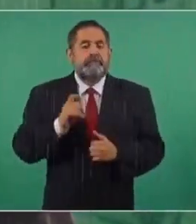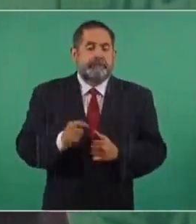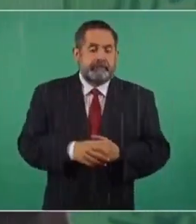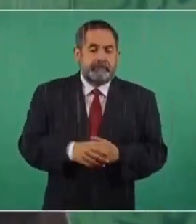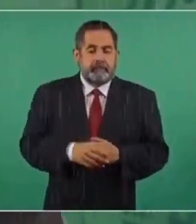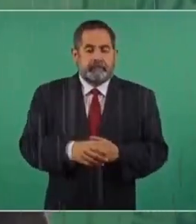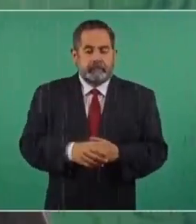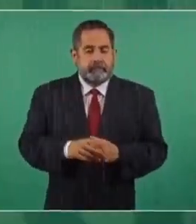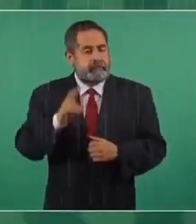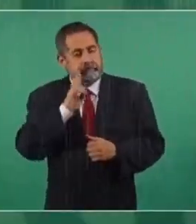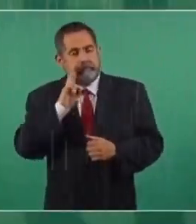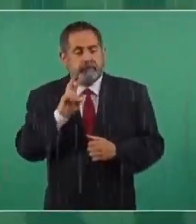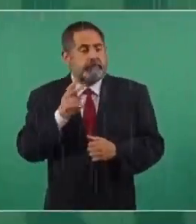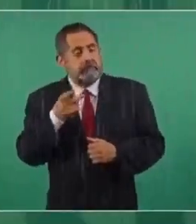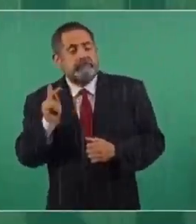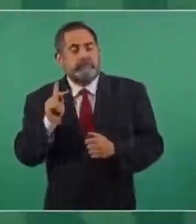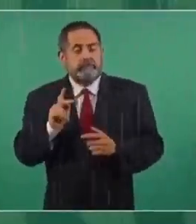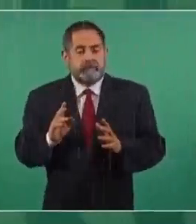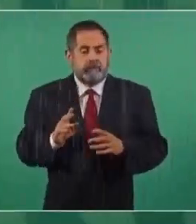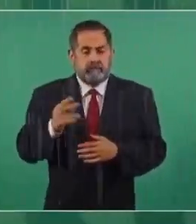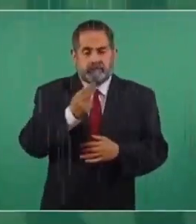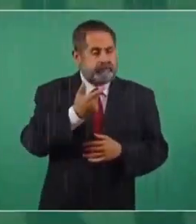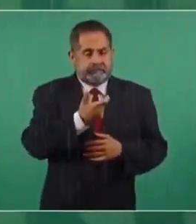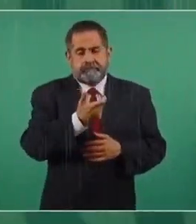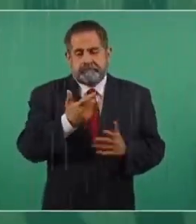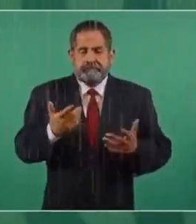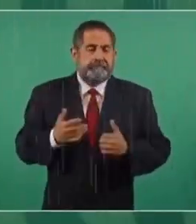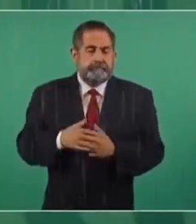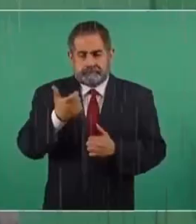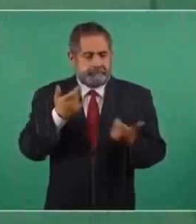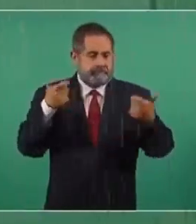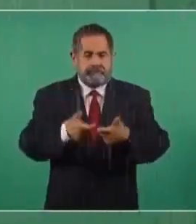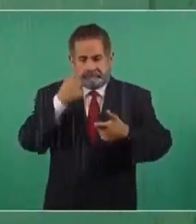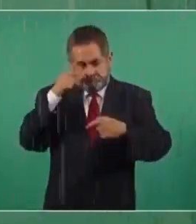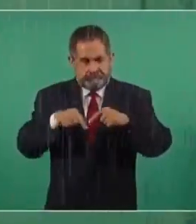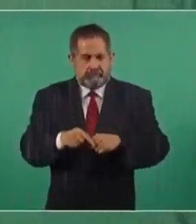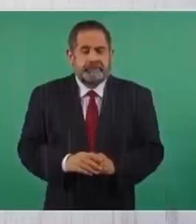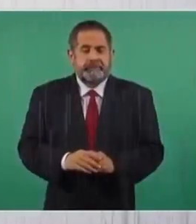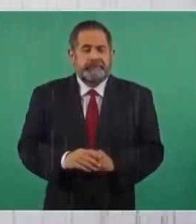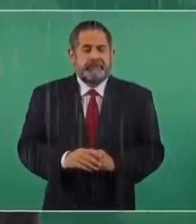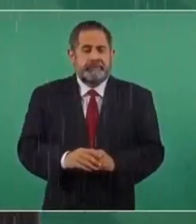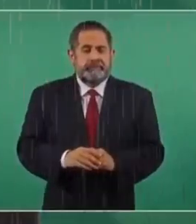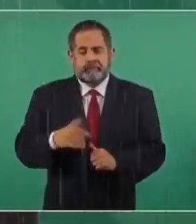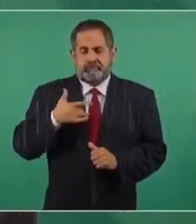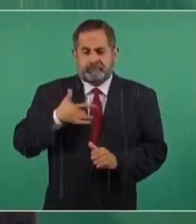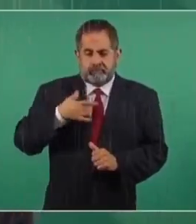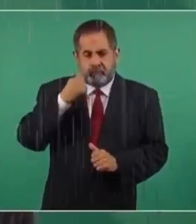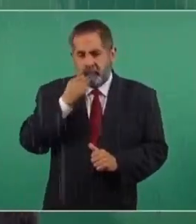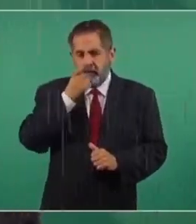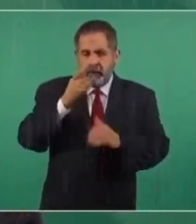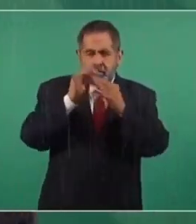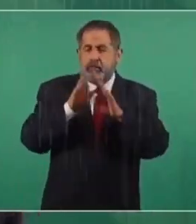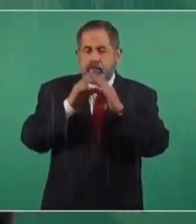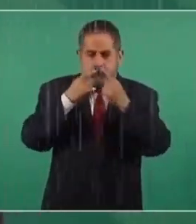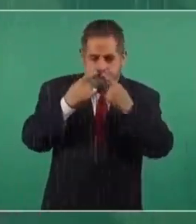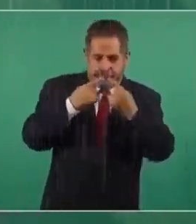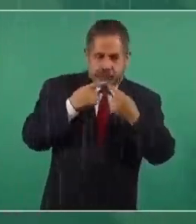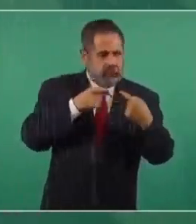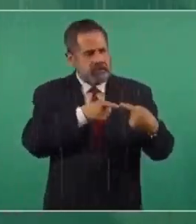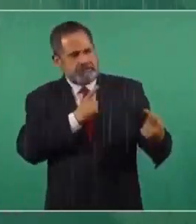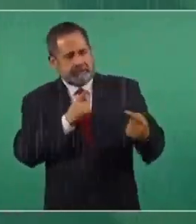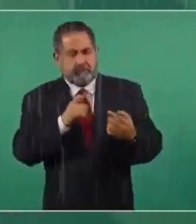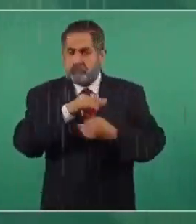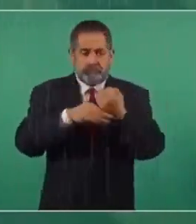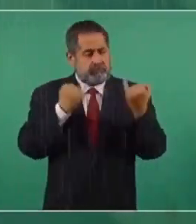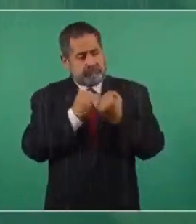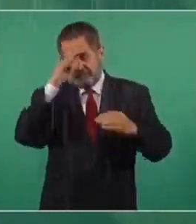es a ver si, pero necesitamos dinero. No. Yo siempre he dicho tengo diferencias,